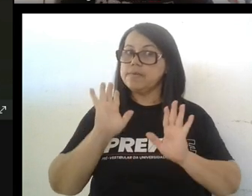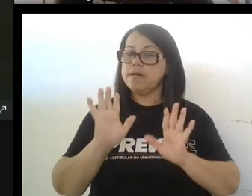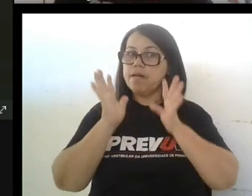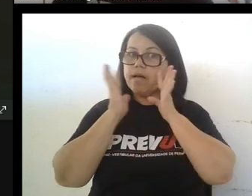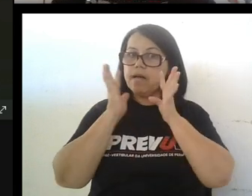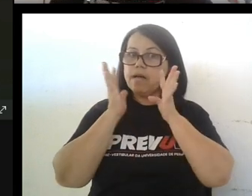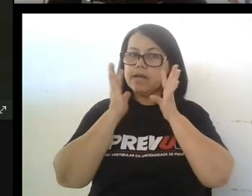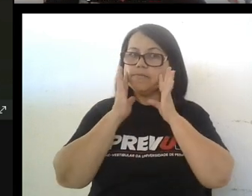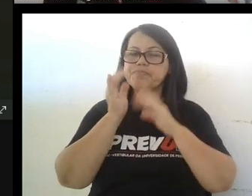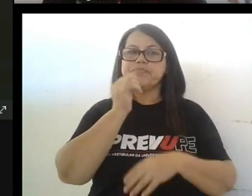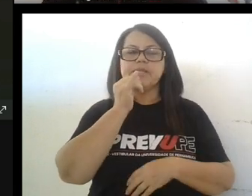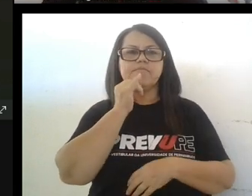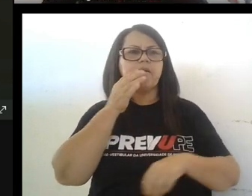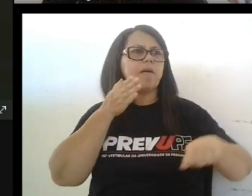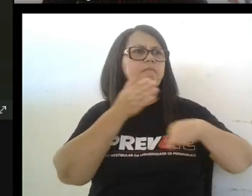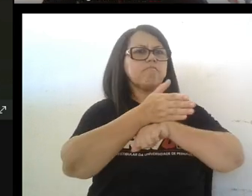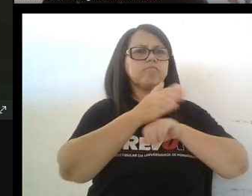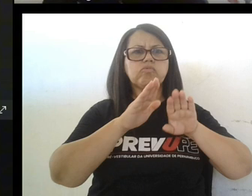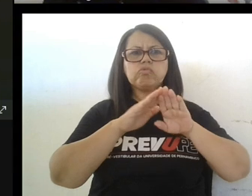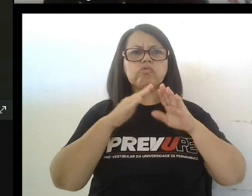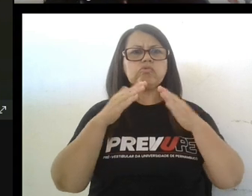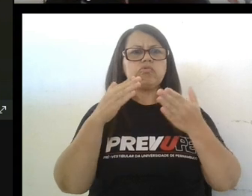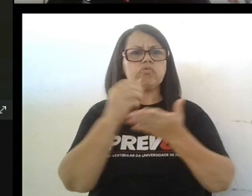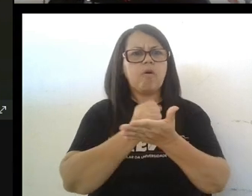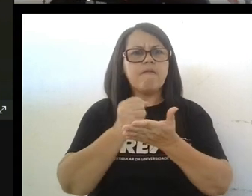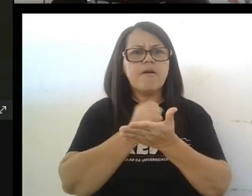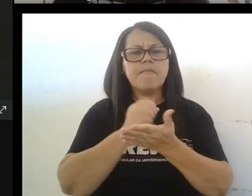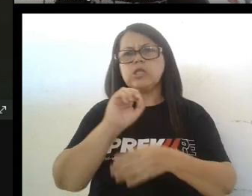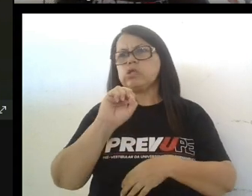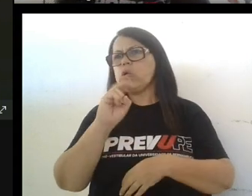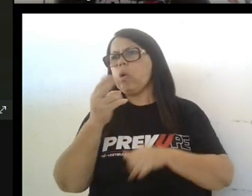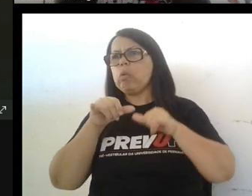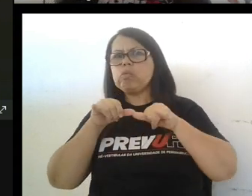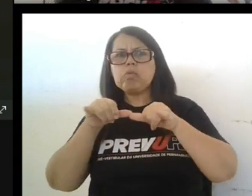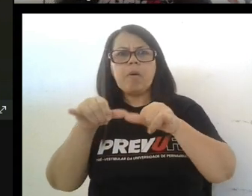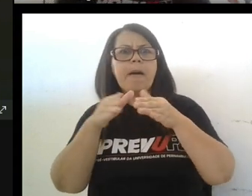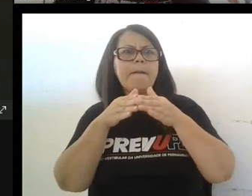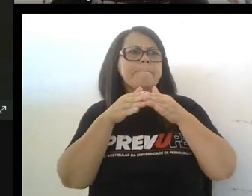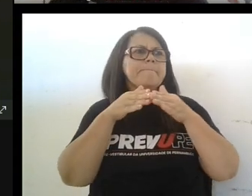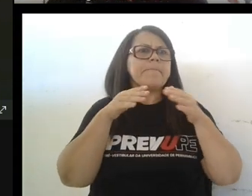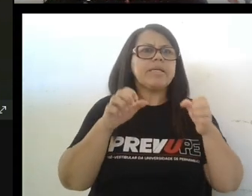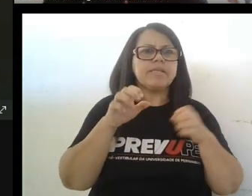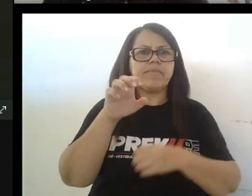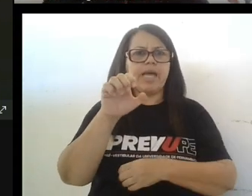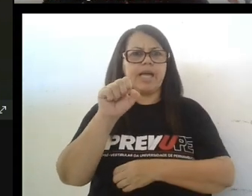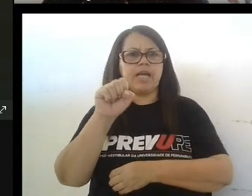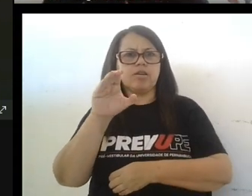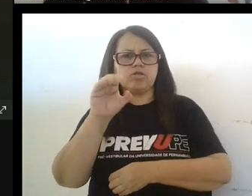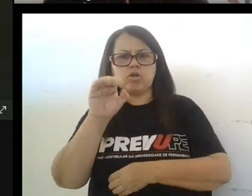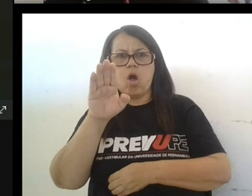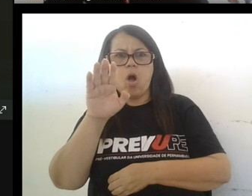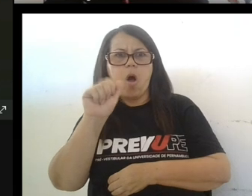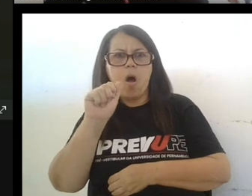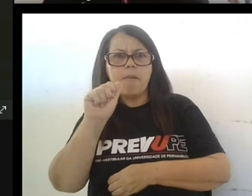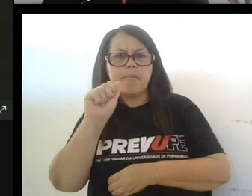entréis a una farmacia a un supermercado para pedir una escoba para